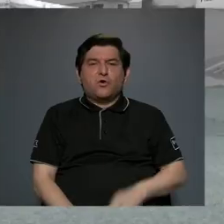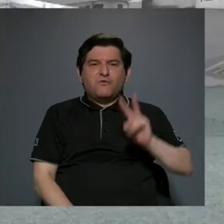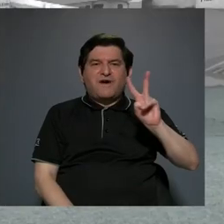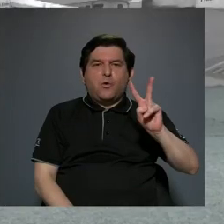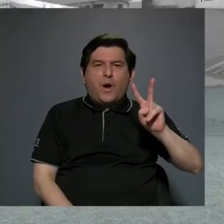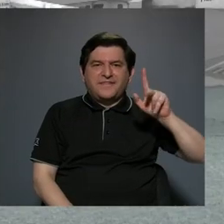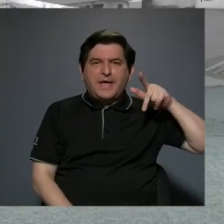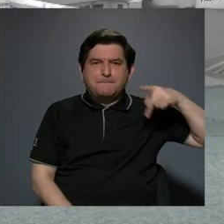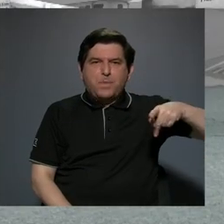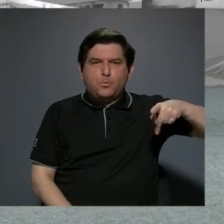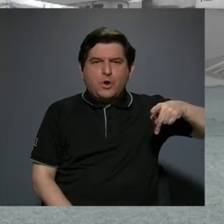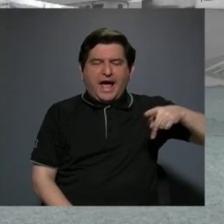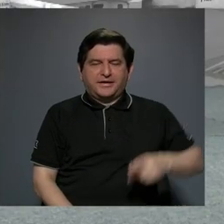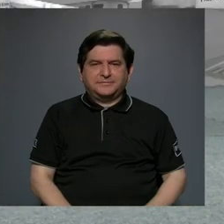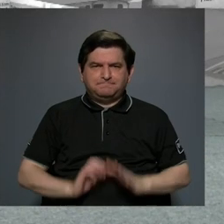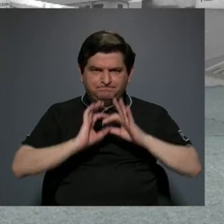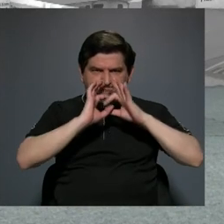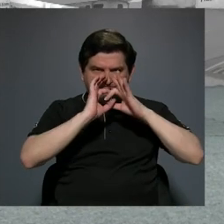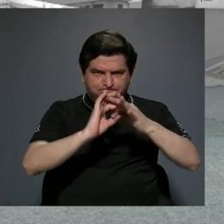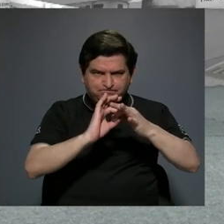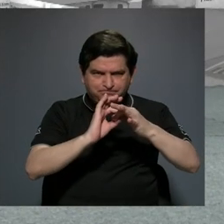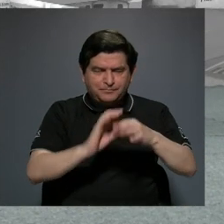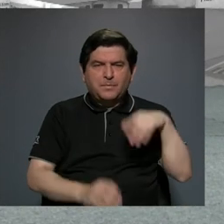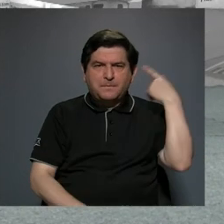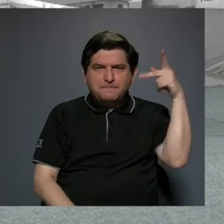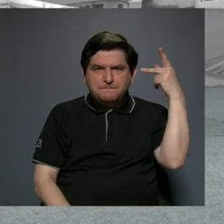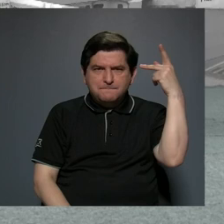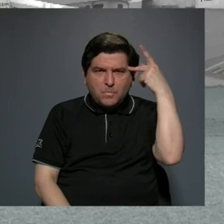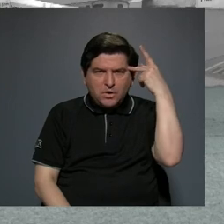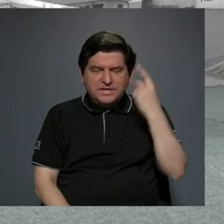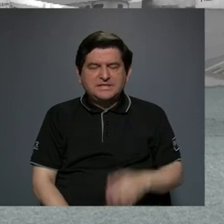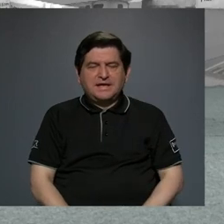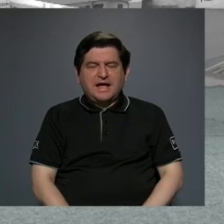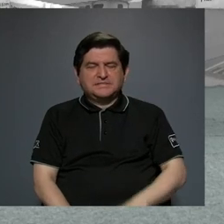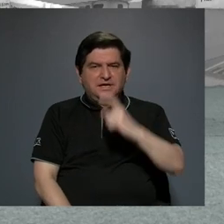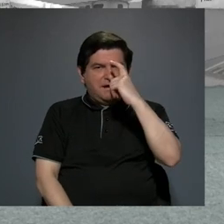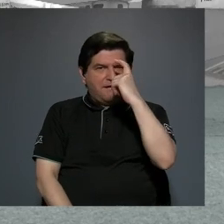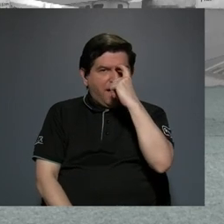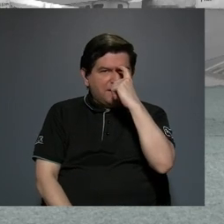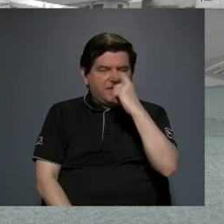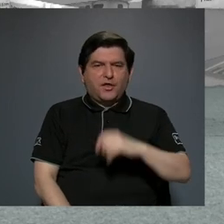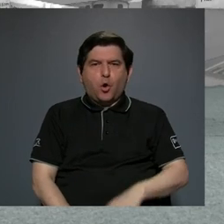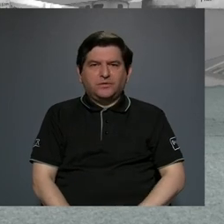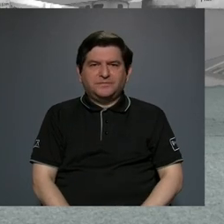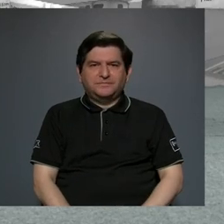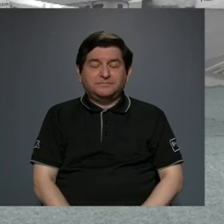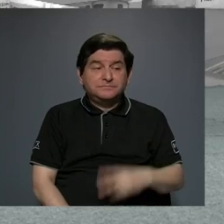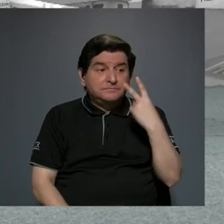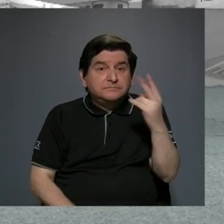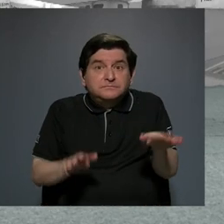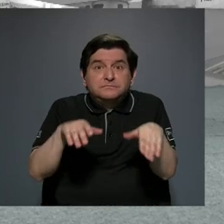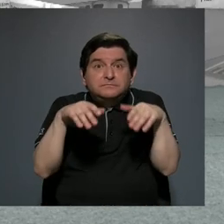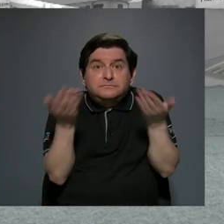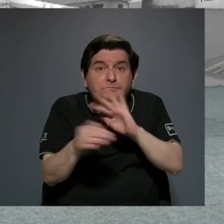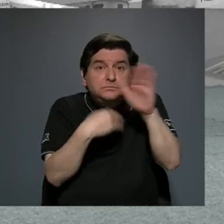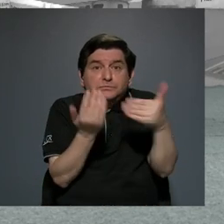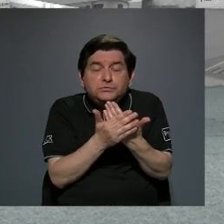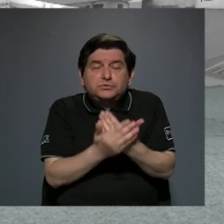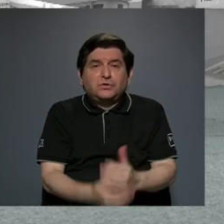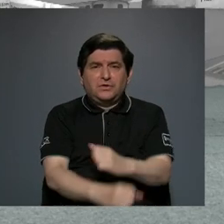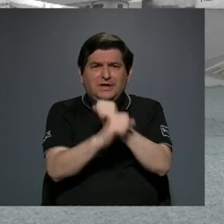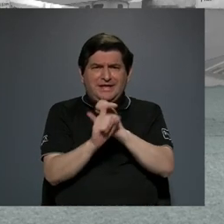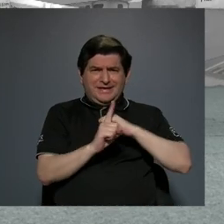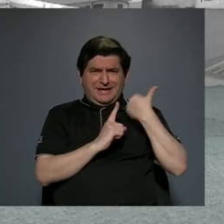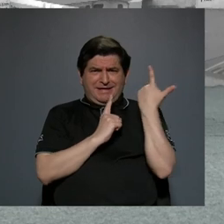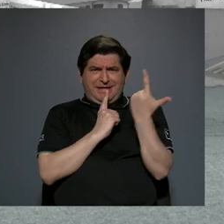que unifica con las políticas de Calderón para ver de qué manera todas esas garantías